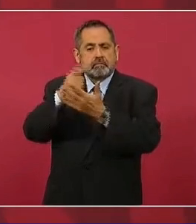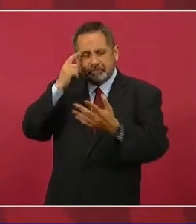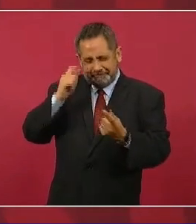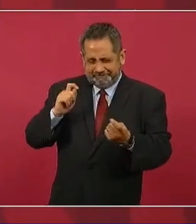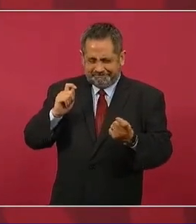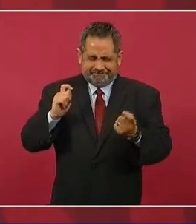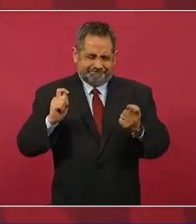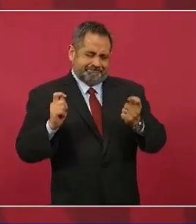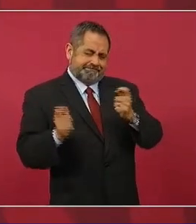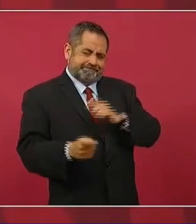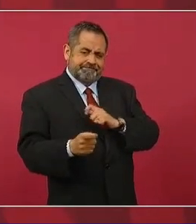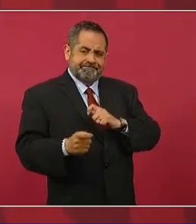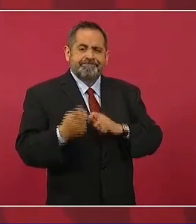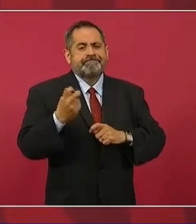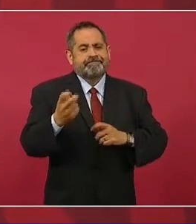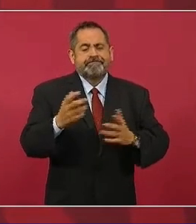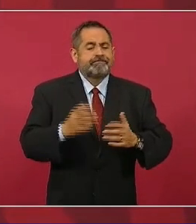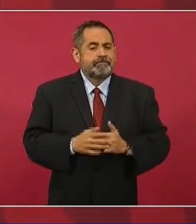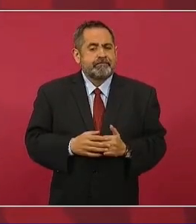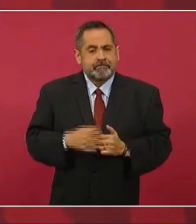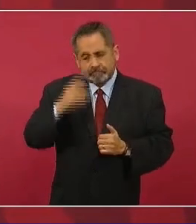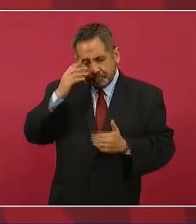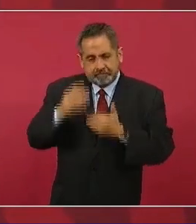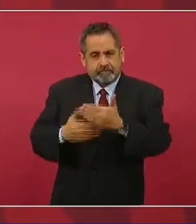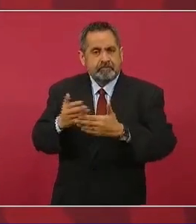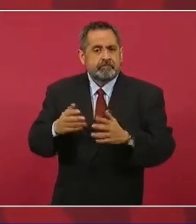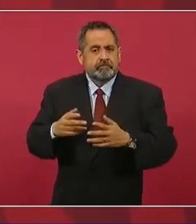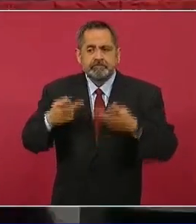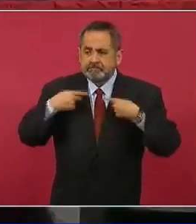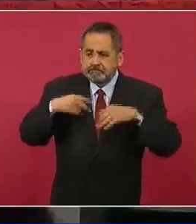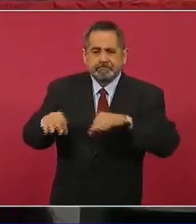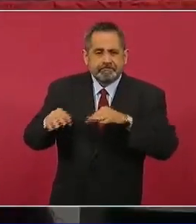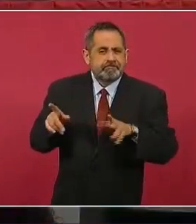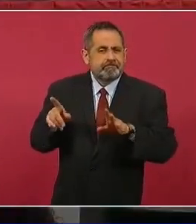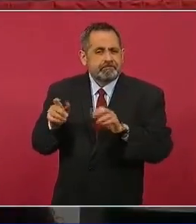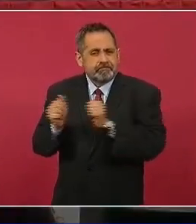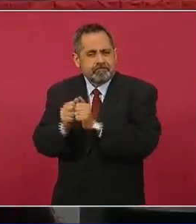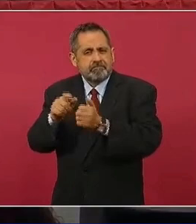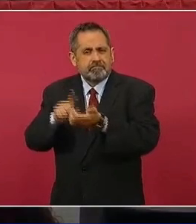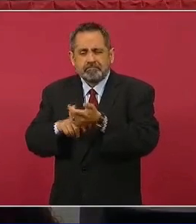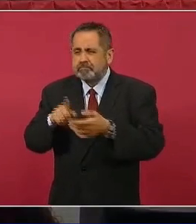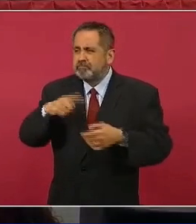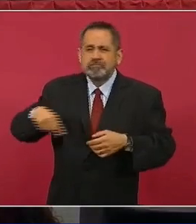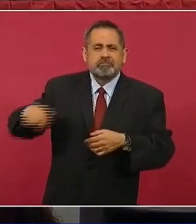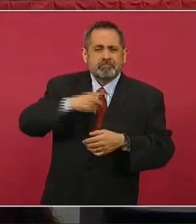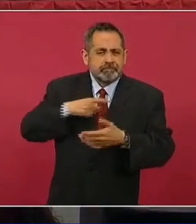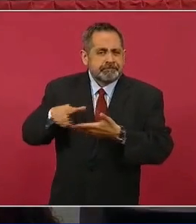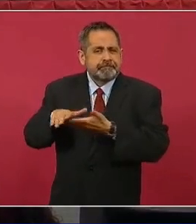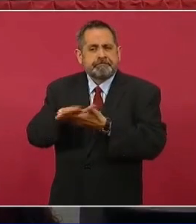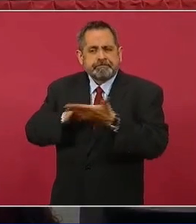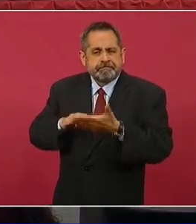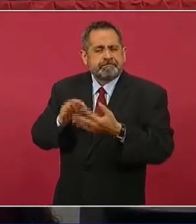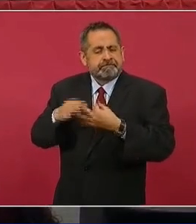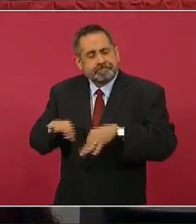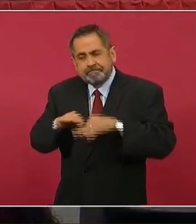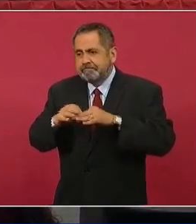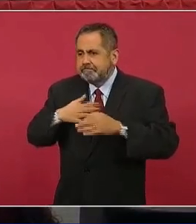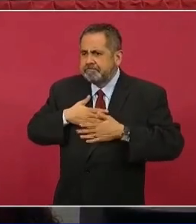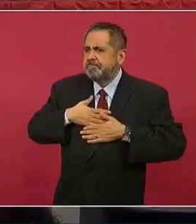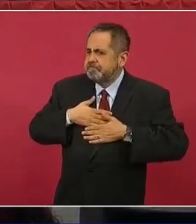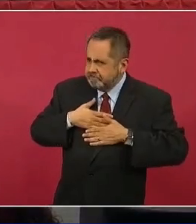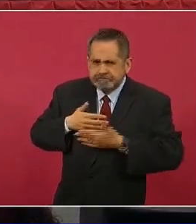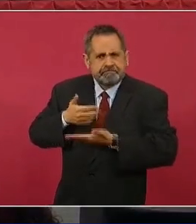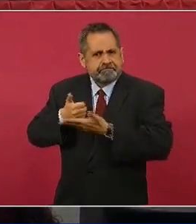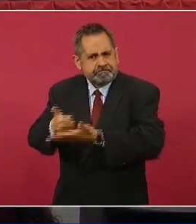hasta el servidor público, más humilde, está entusiasmado, dice yo ayudo,